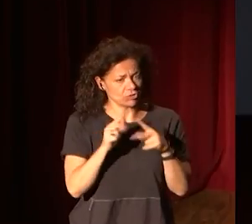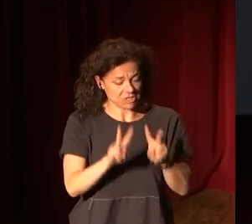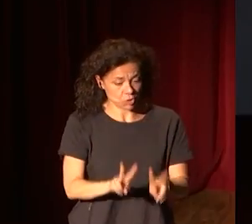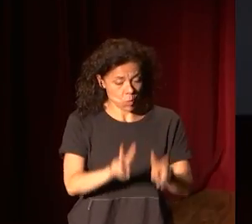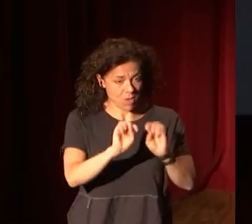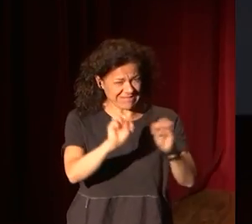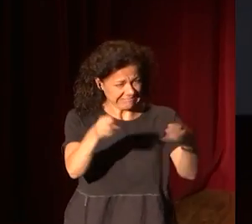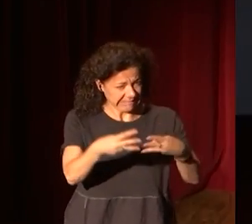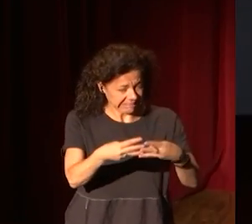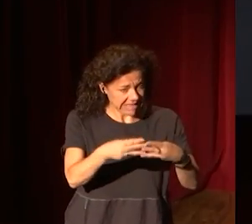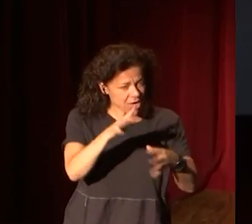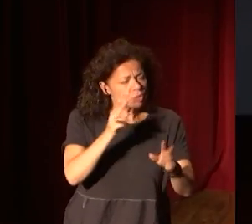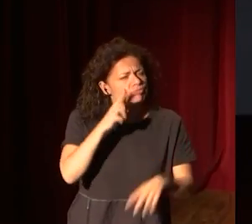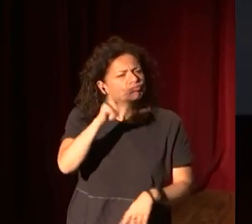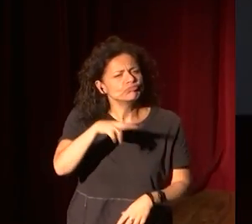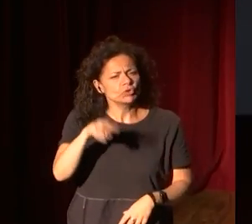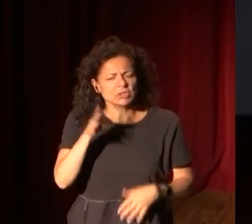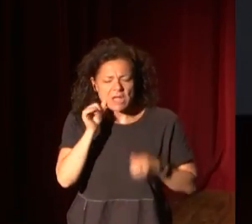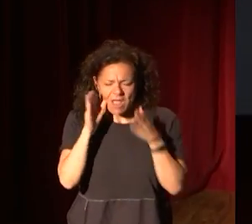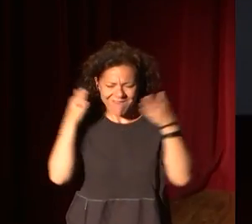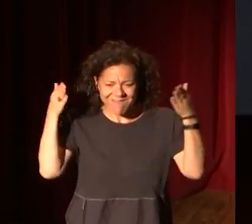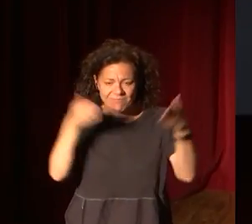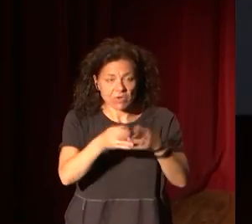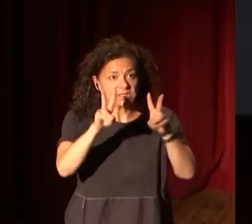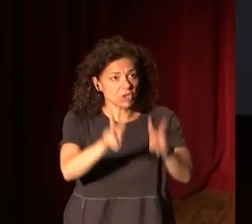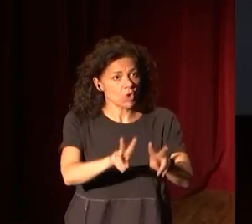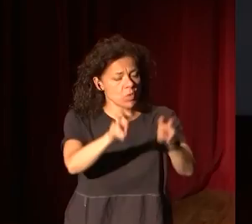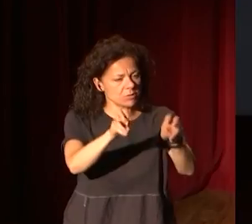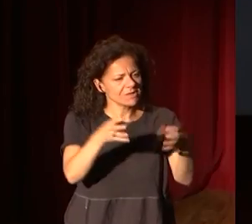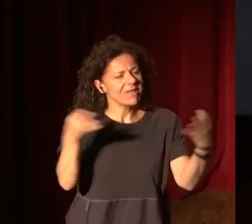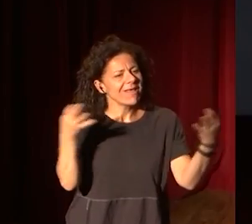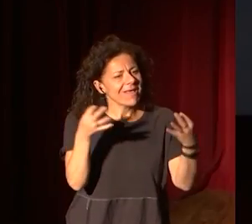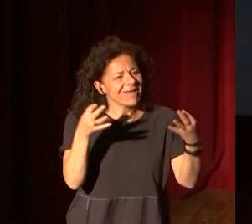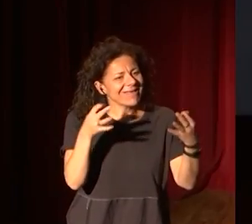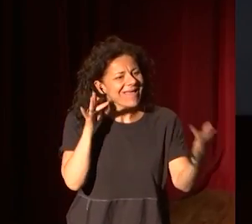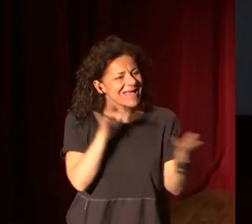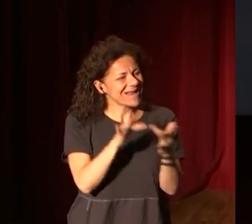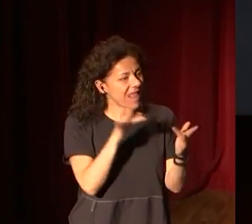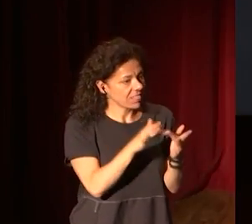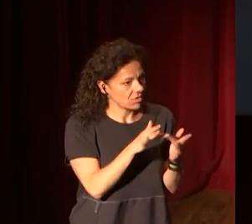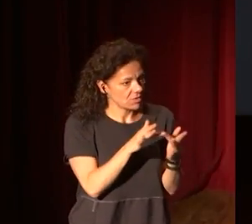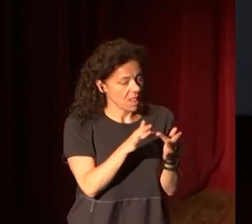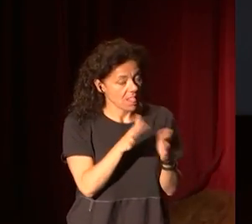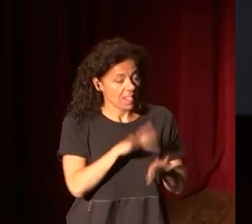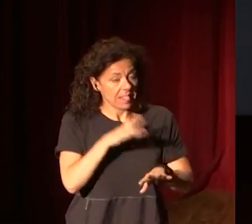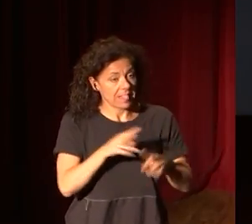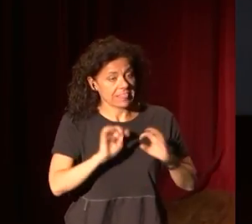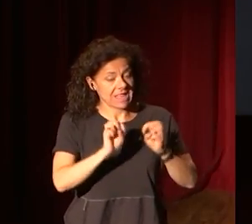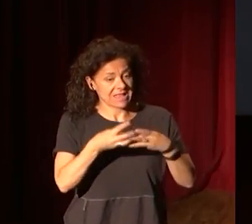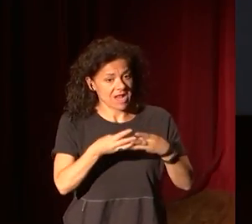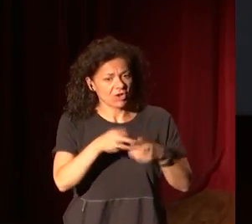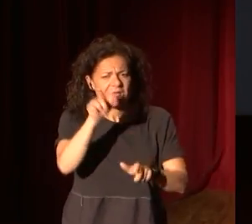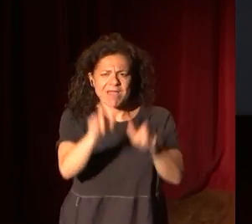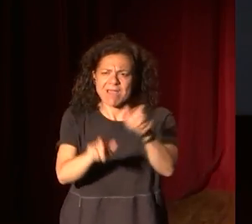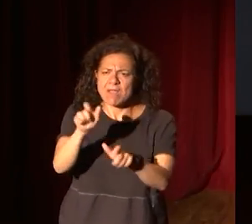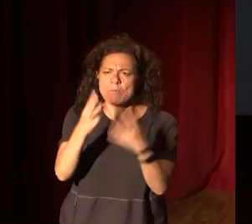con que los museos tengan enfoques nuevos? ¿Qué relación tiene la tecnología, lo digital, con que los museos tengan